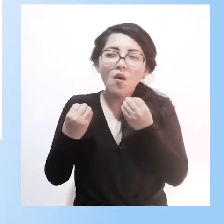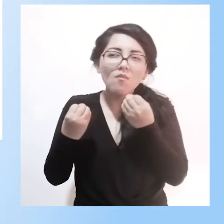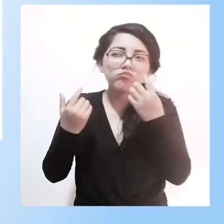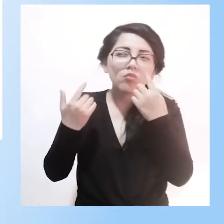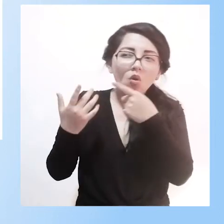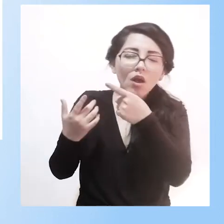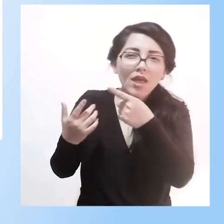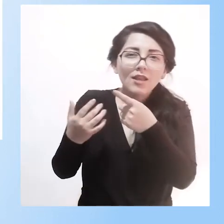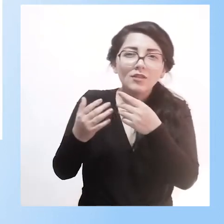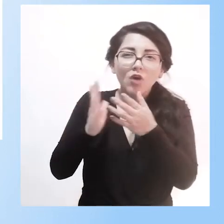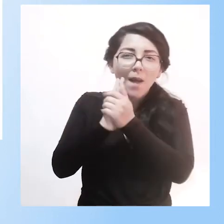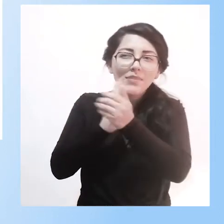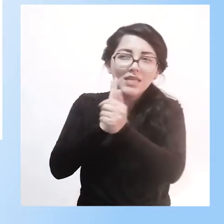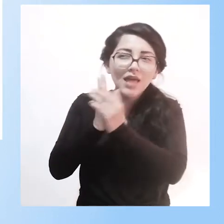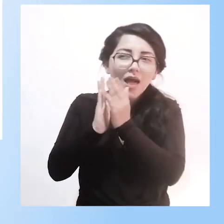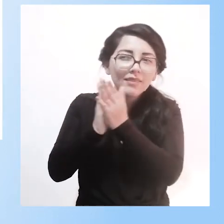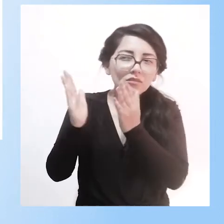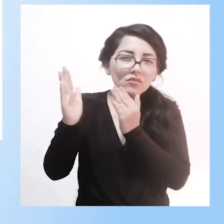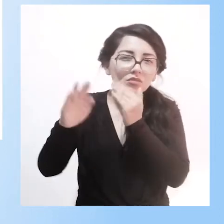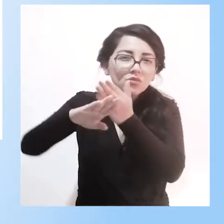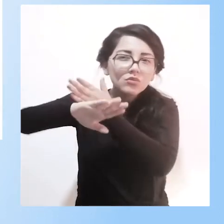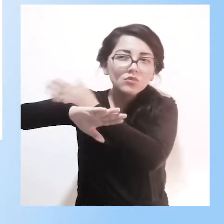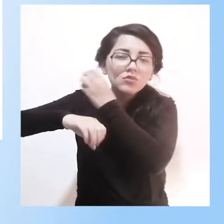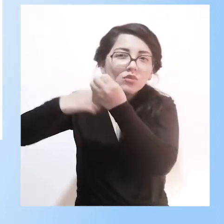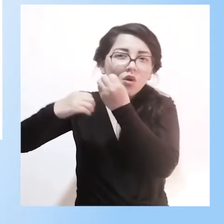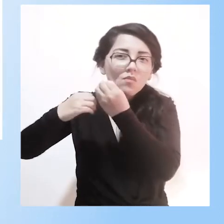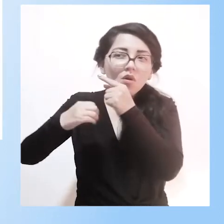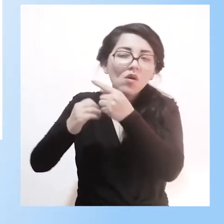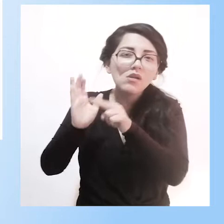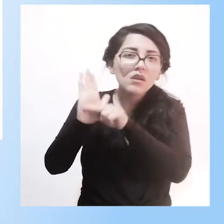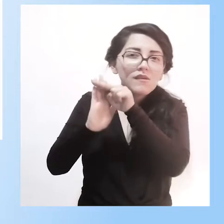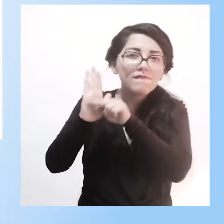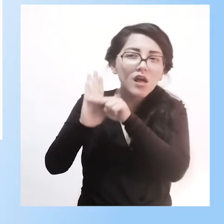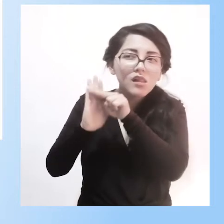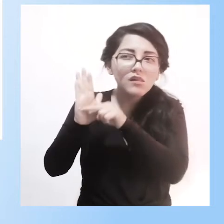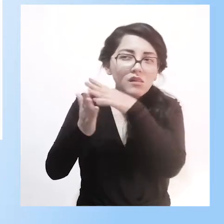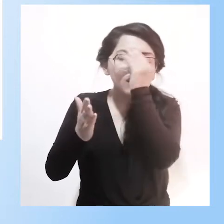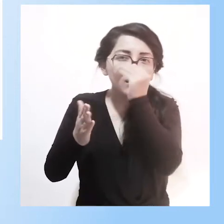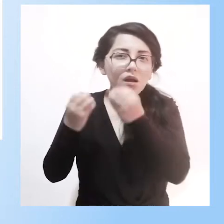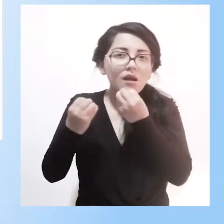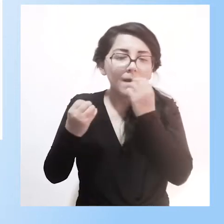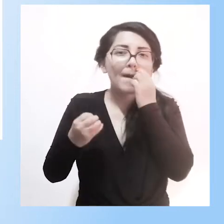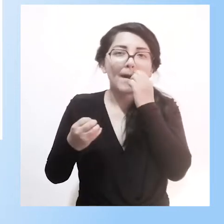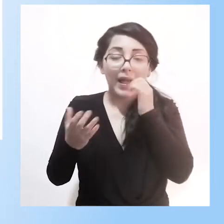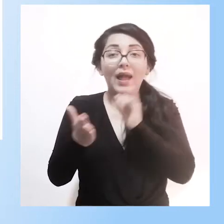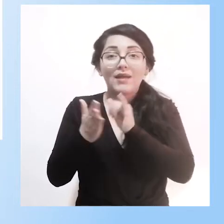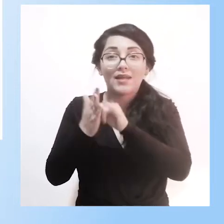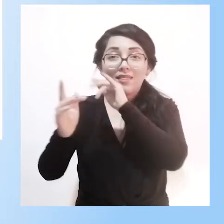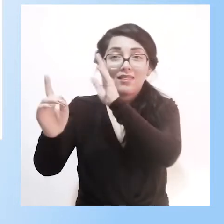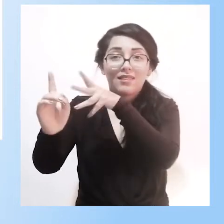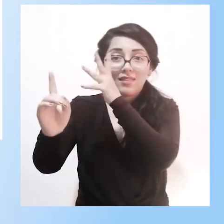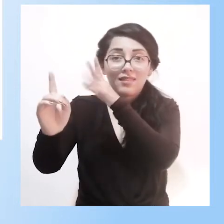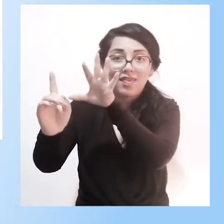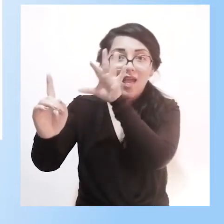para siempre estar teniendo ganancias educativas. No es una mera ejercitación en la